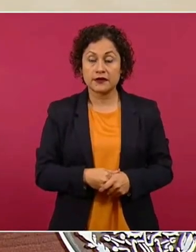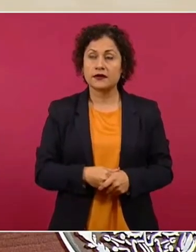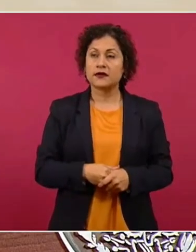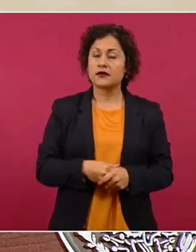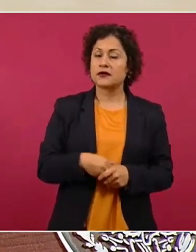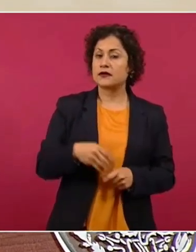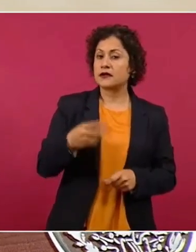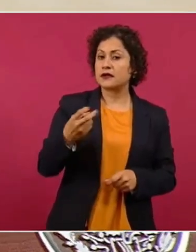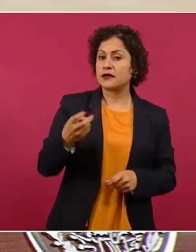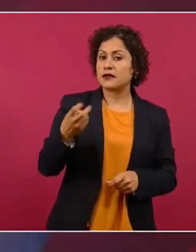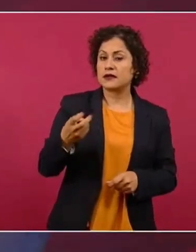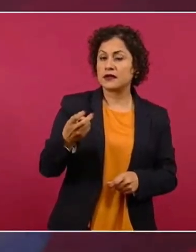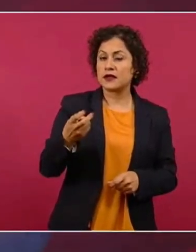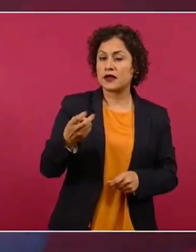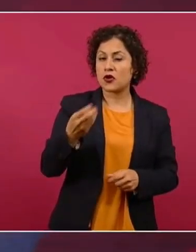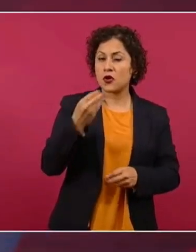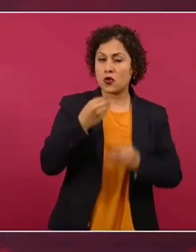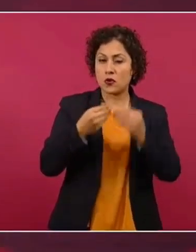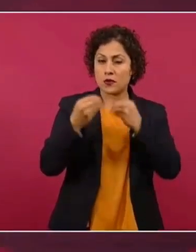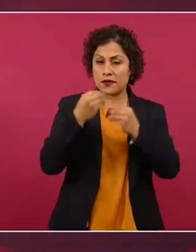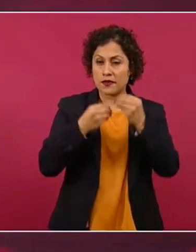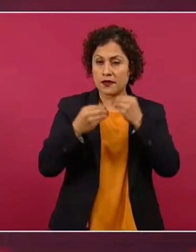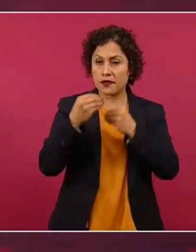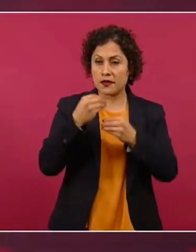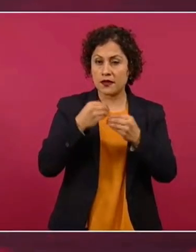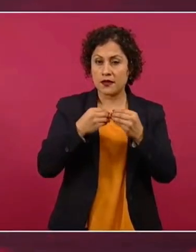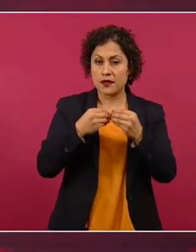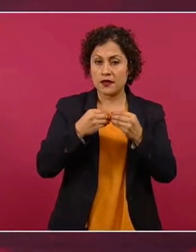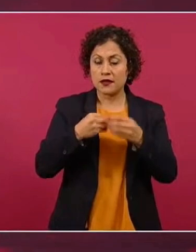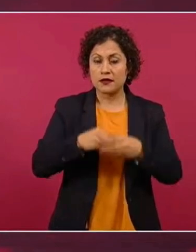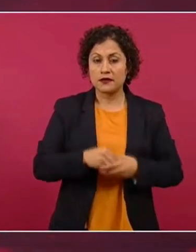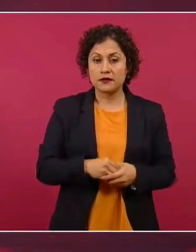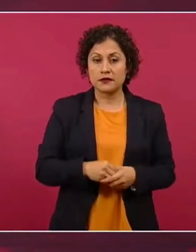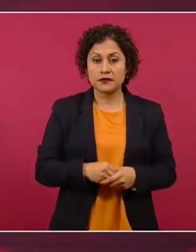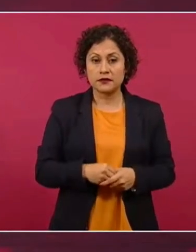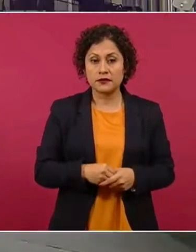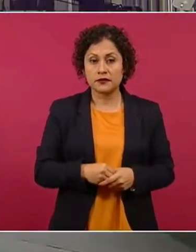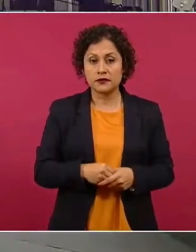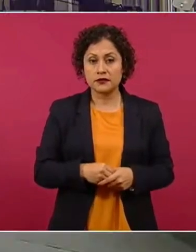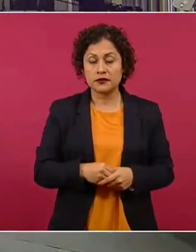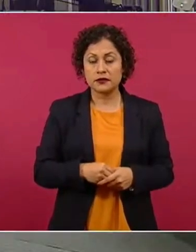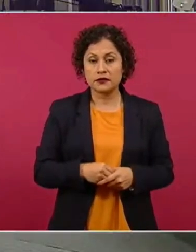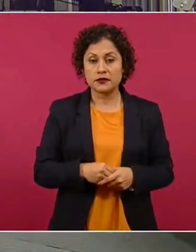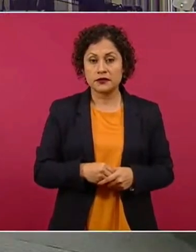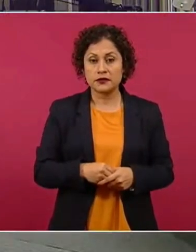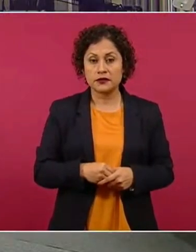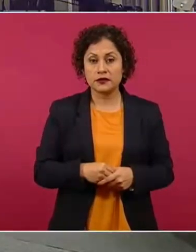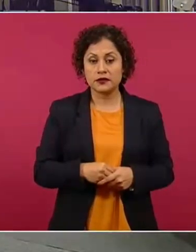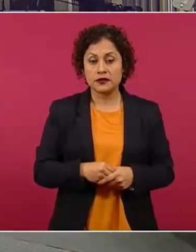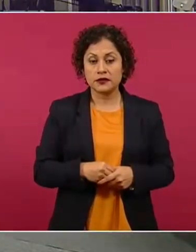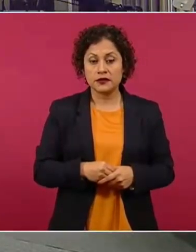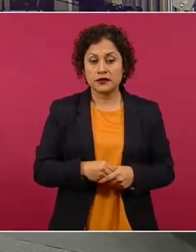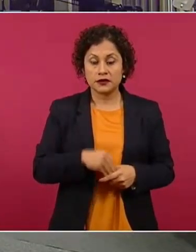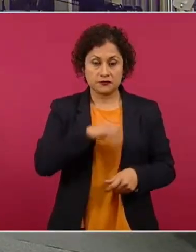comida especial.